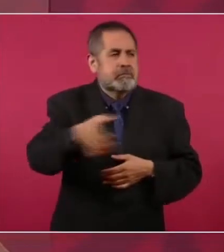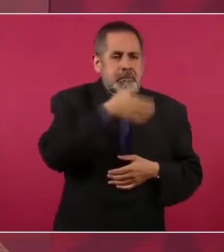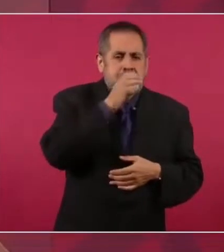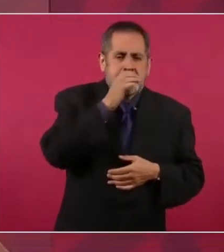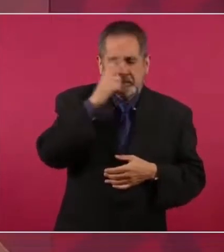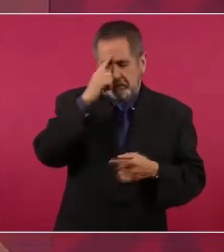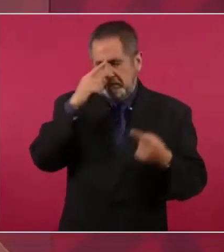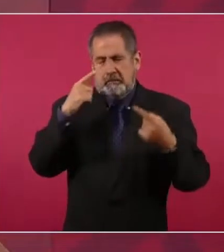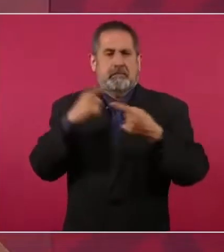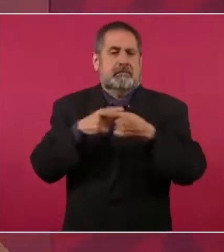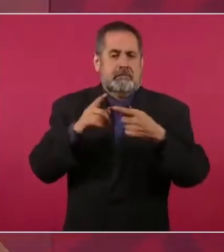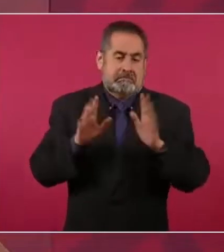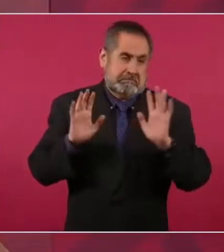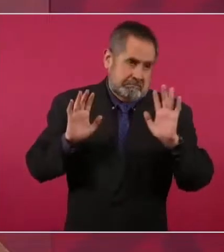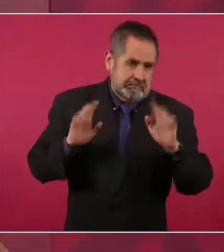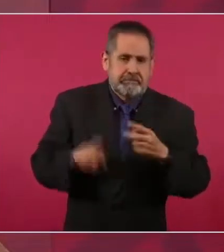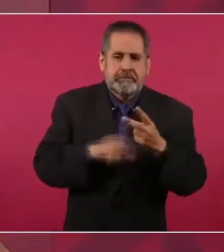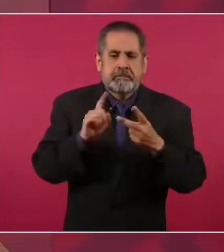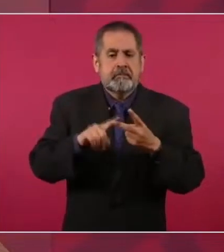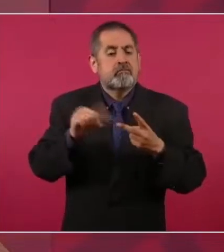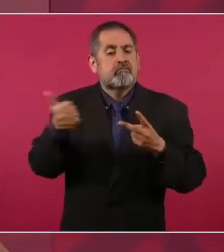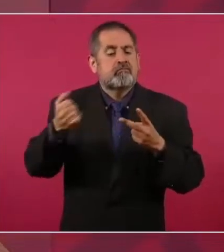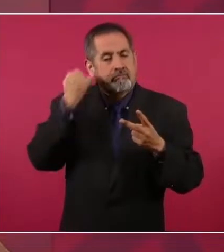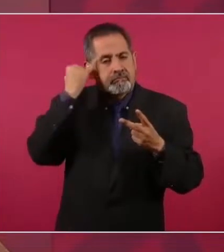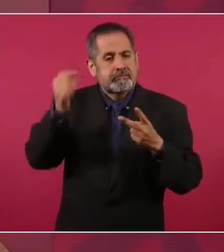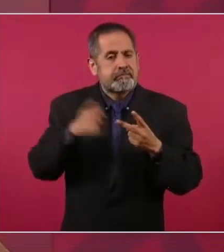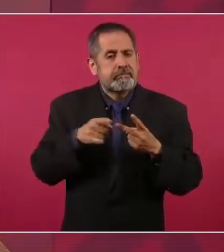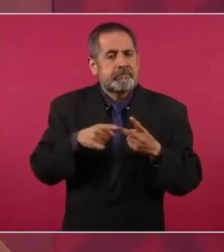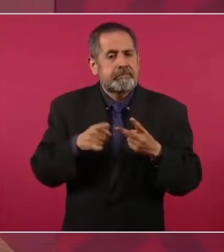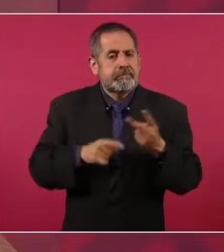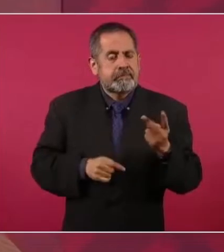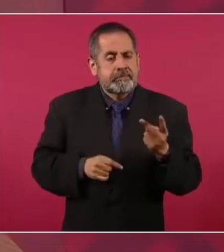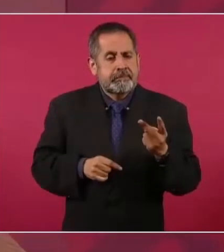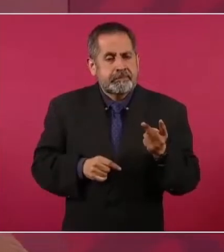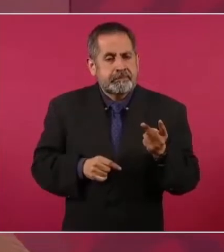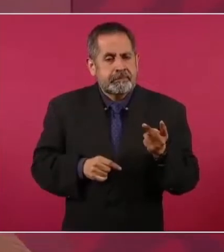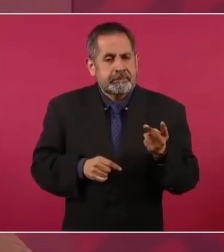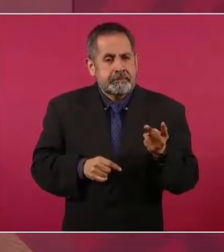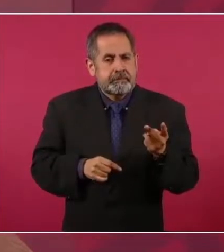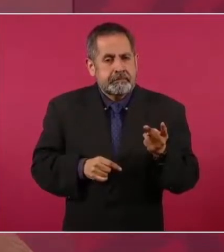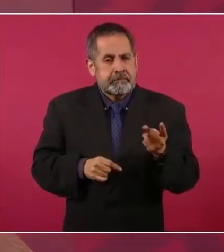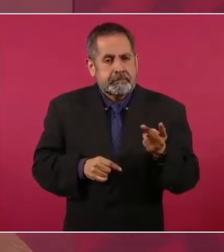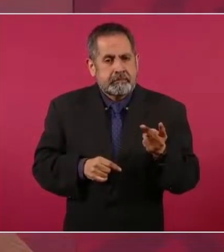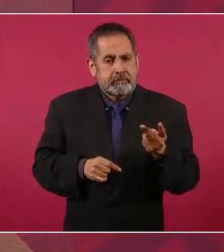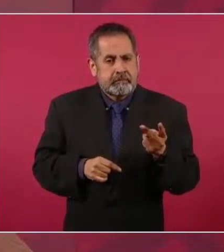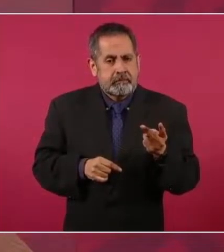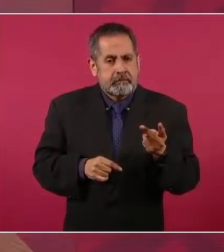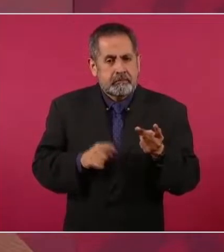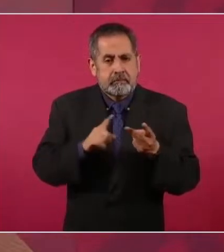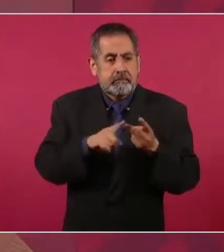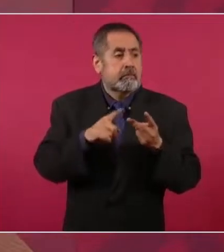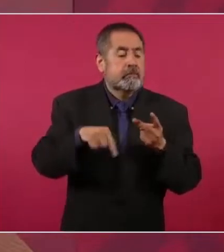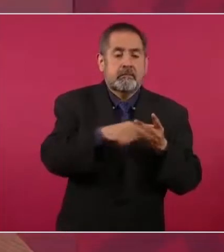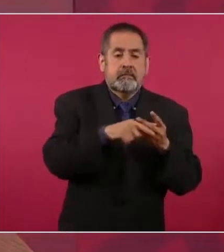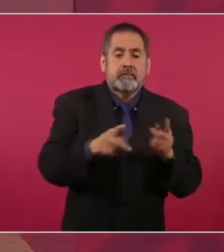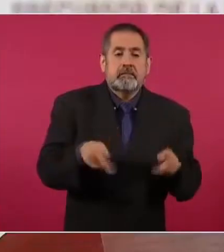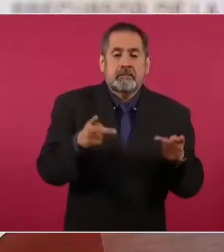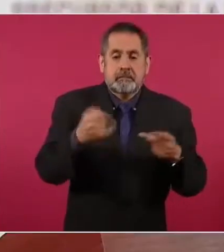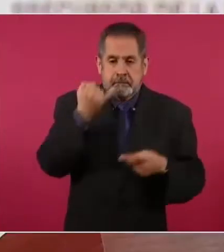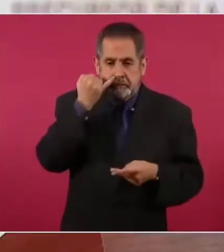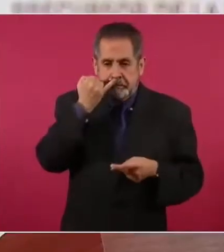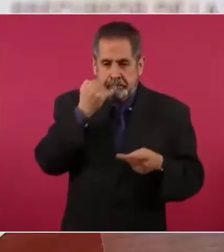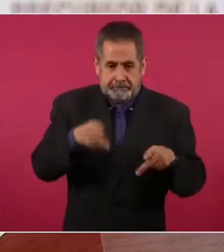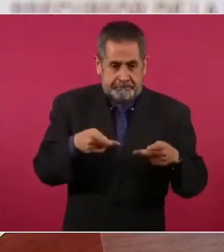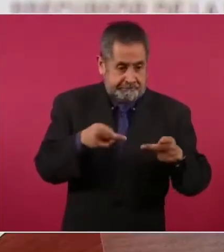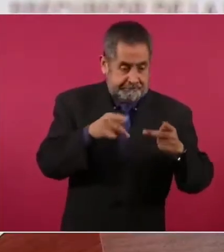Otra versión de que los que vendían cocaína